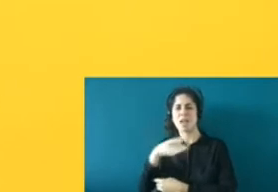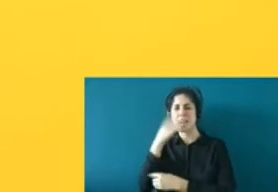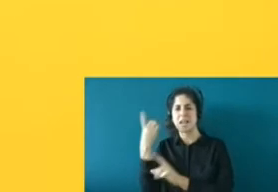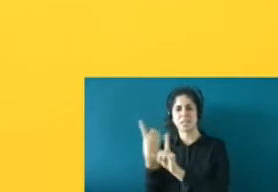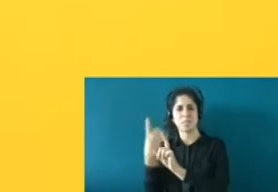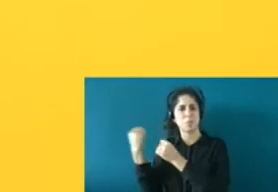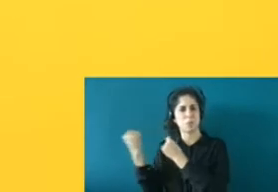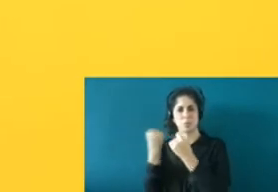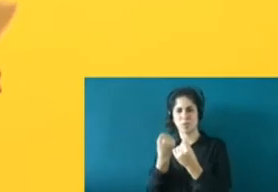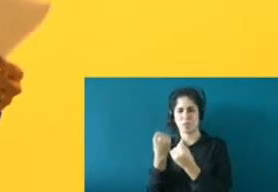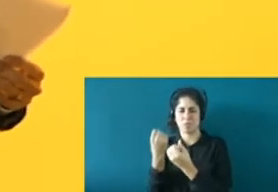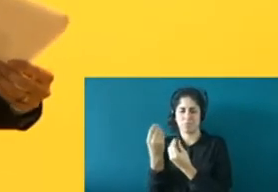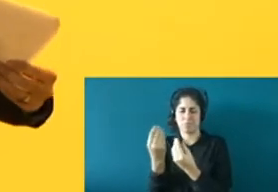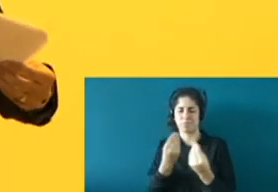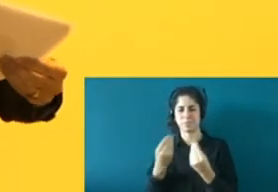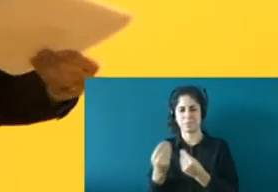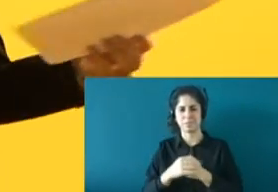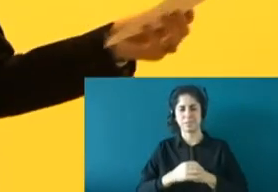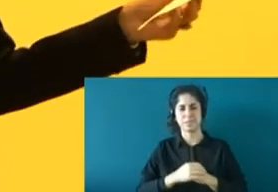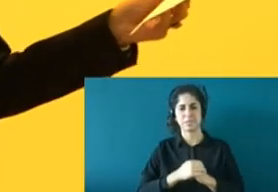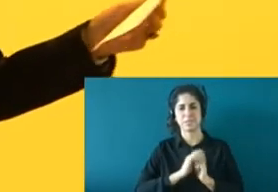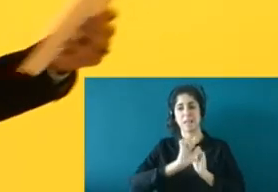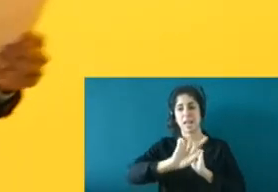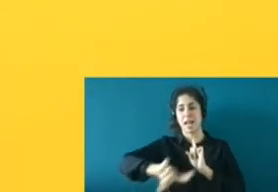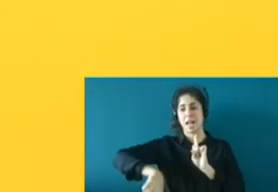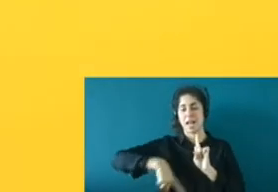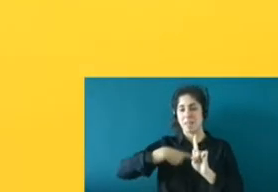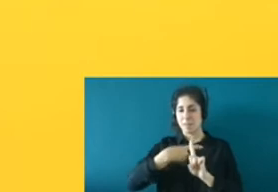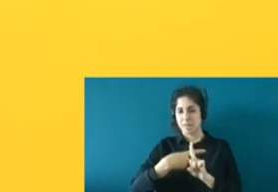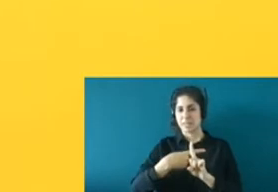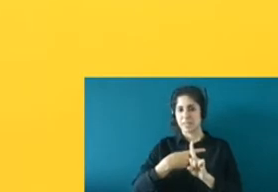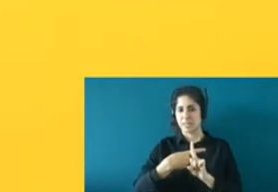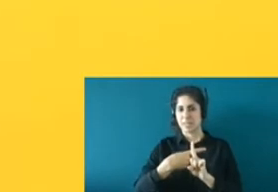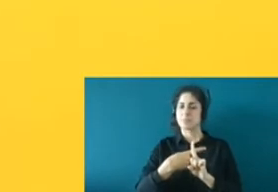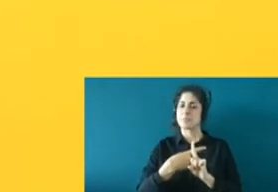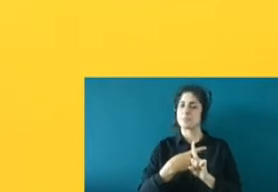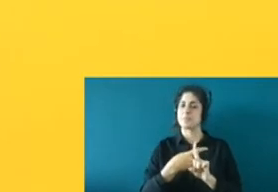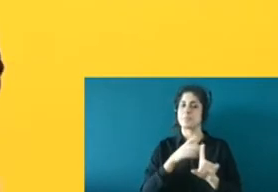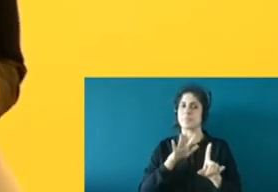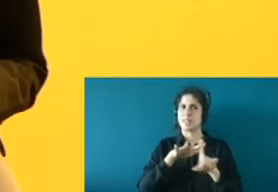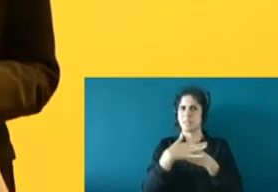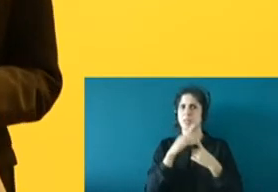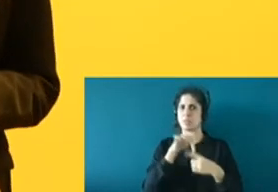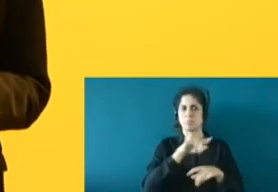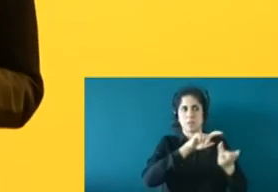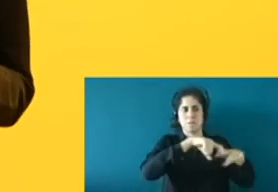Además, sumado a esta situación que deja en incertidumbre a las familias,